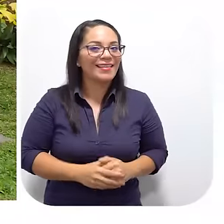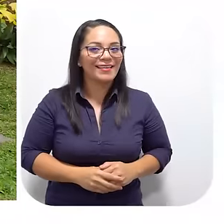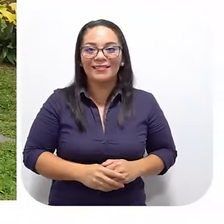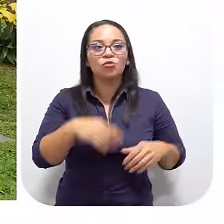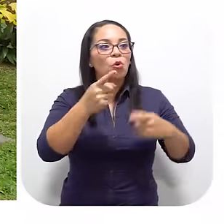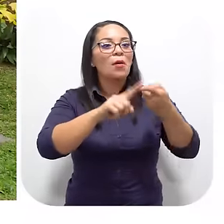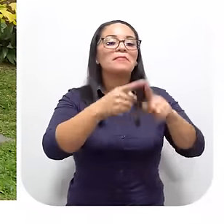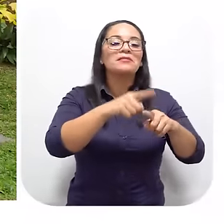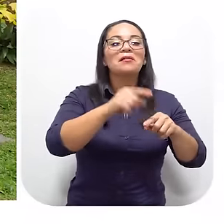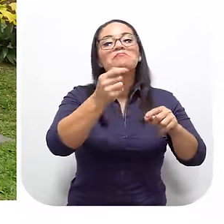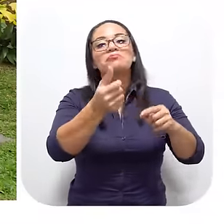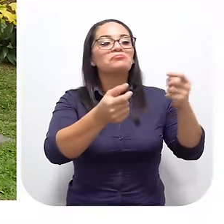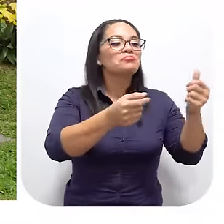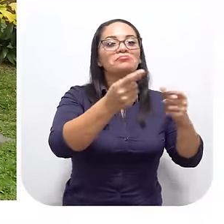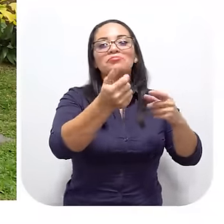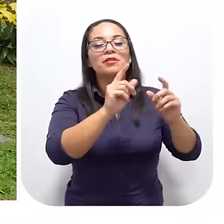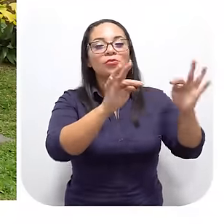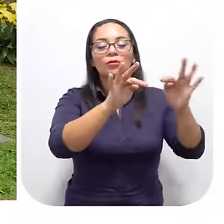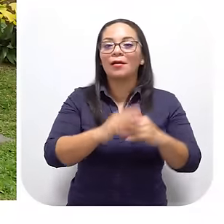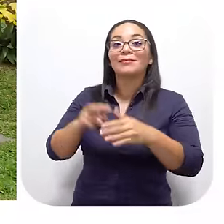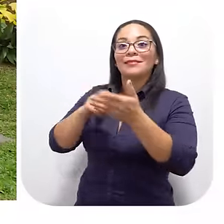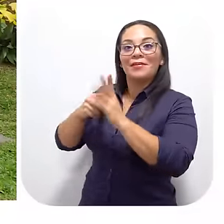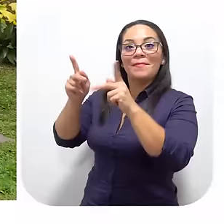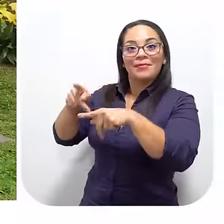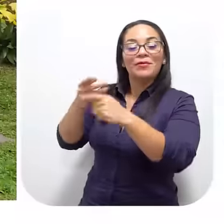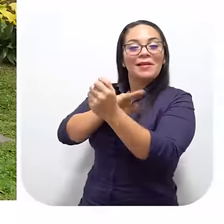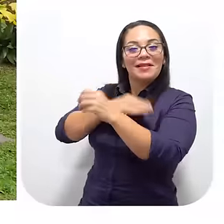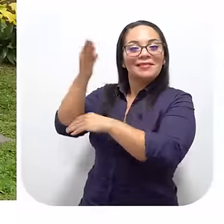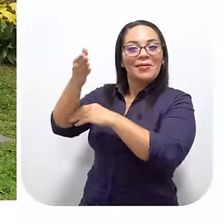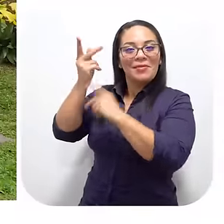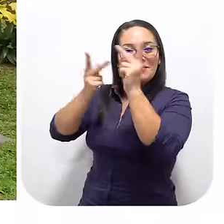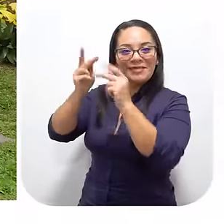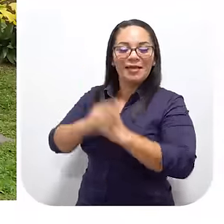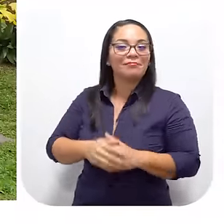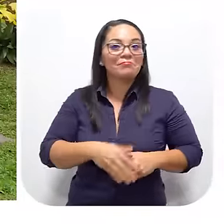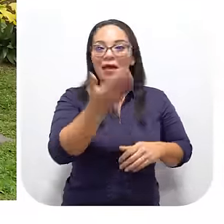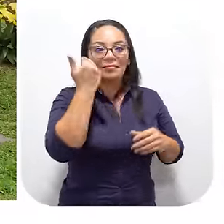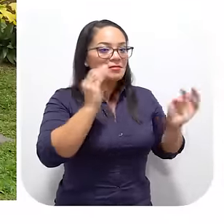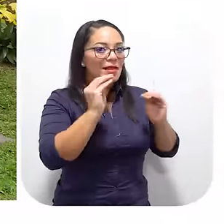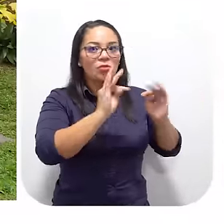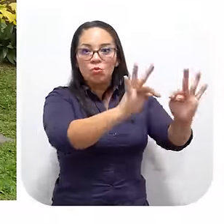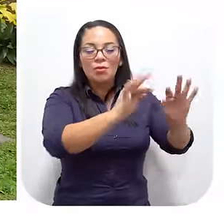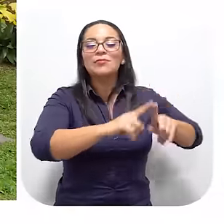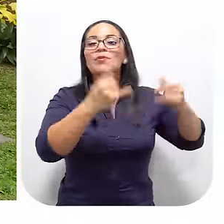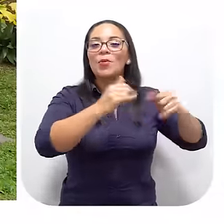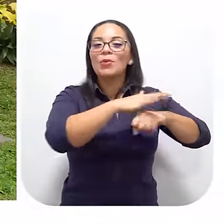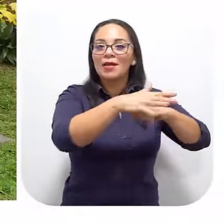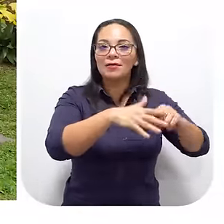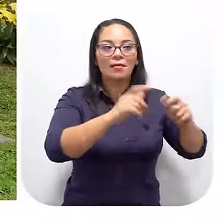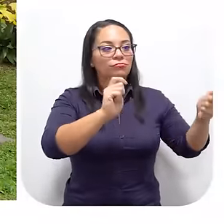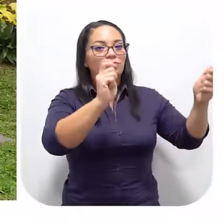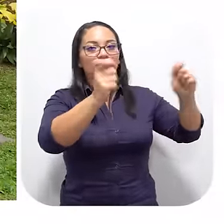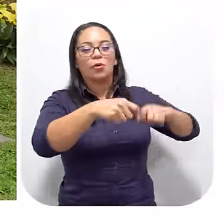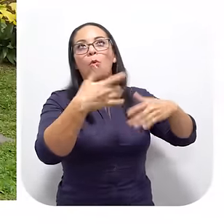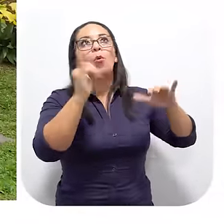amistades Todas las amistades No eran ni turísticos Eran parientes Que iban a visitar allá Sí No era turístico Ahora la isla